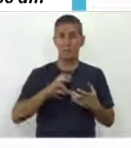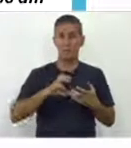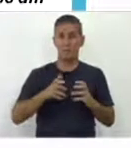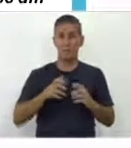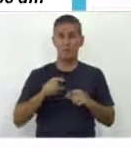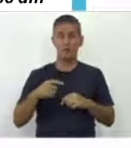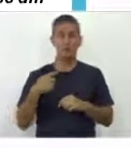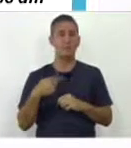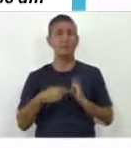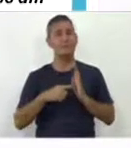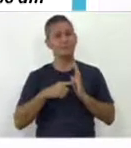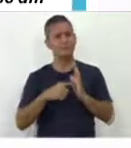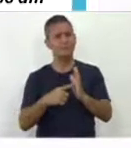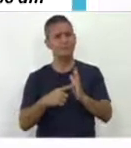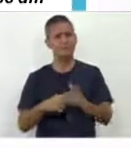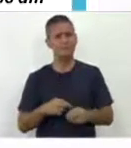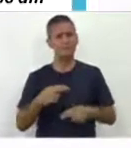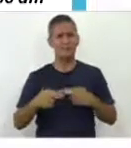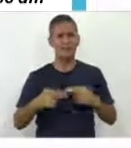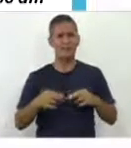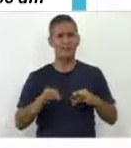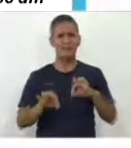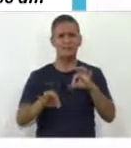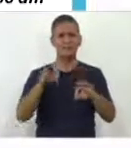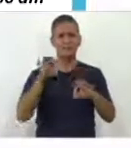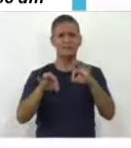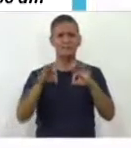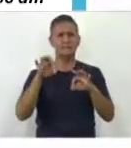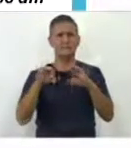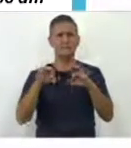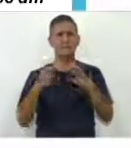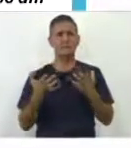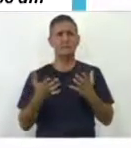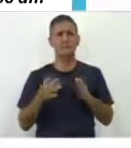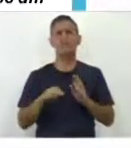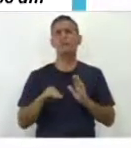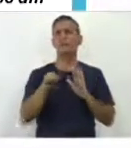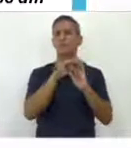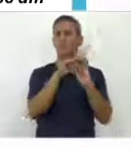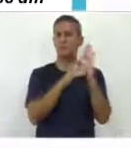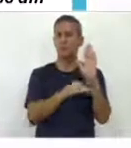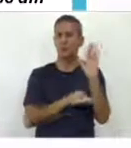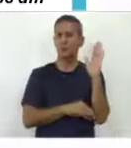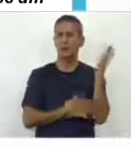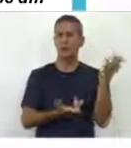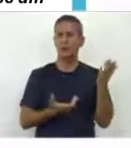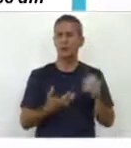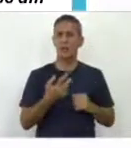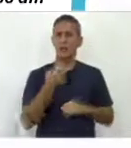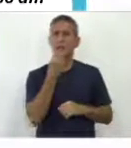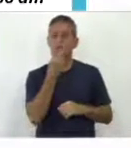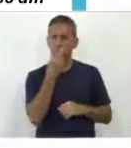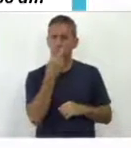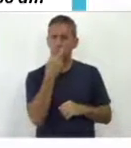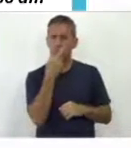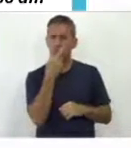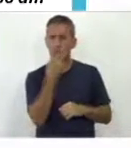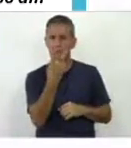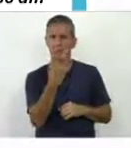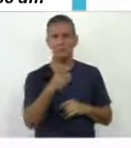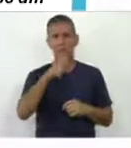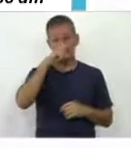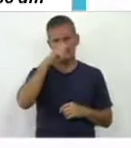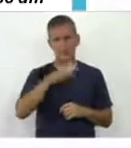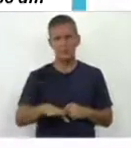actuación es realizar una selección previa de los audiovisuales que los niños van a recibir. Y eso yo sé que no